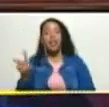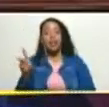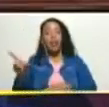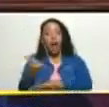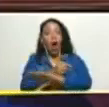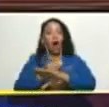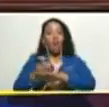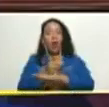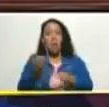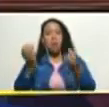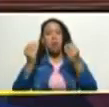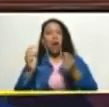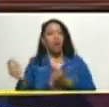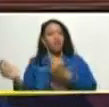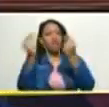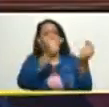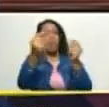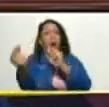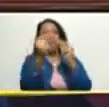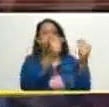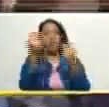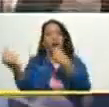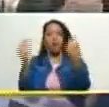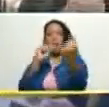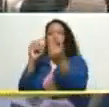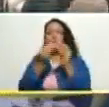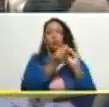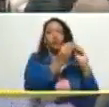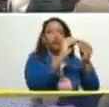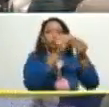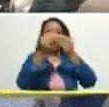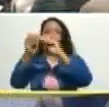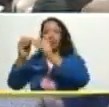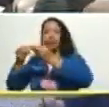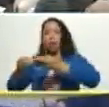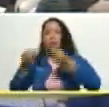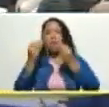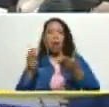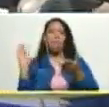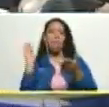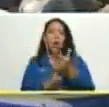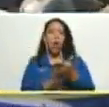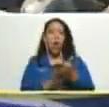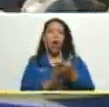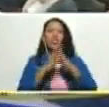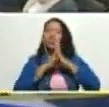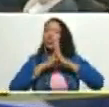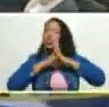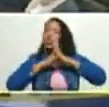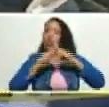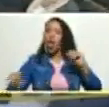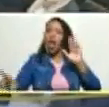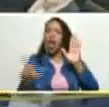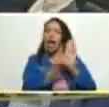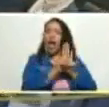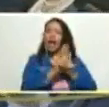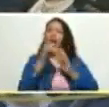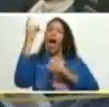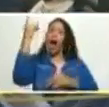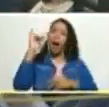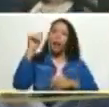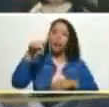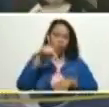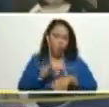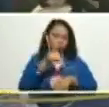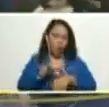para el debate para la elaboración y para la aplicación de todas las leyes que están en este